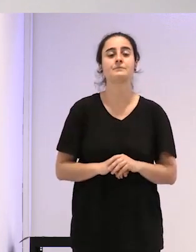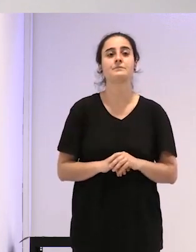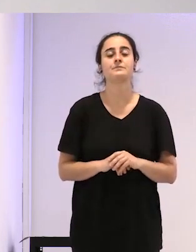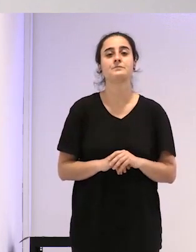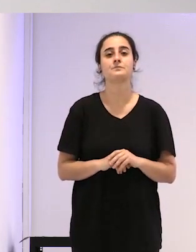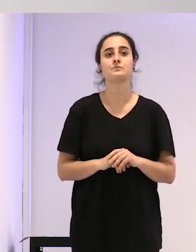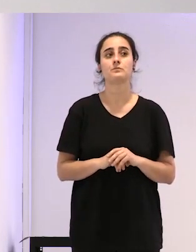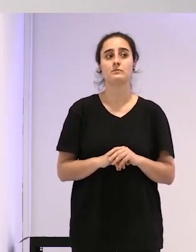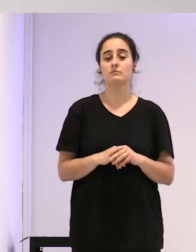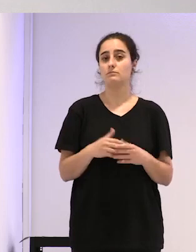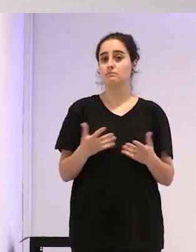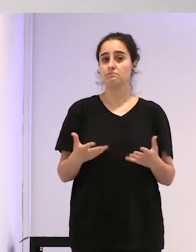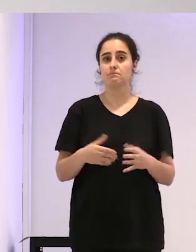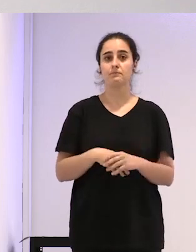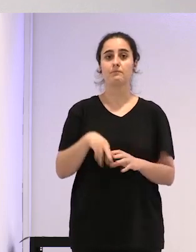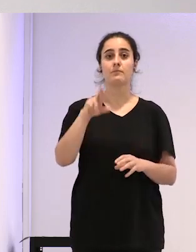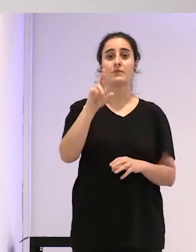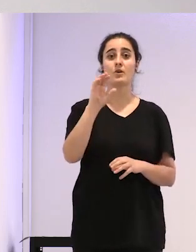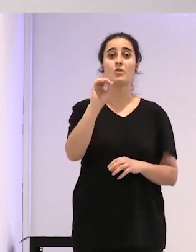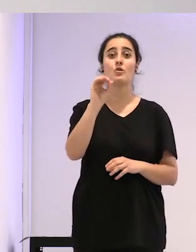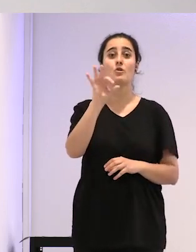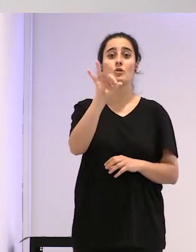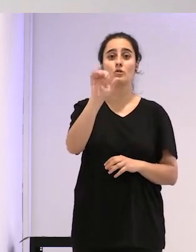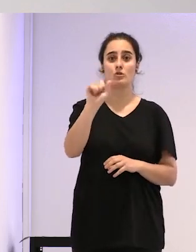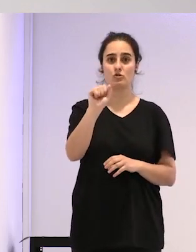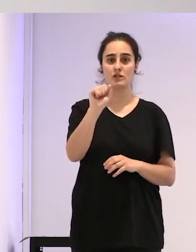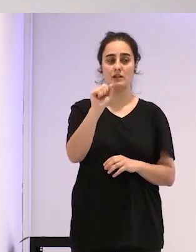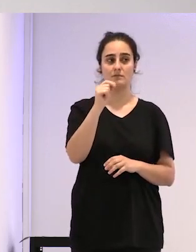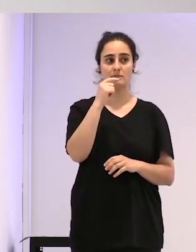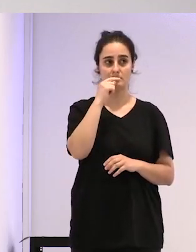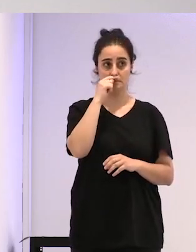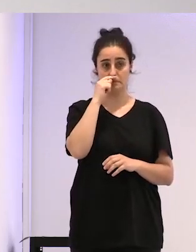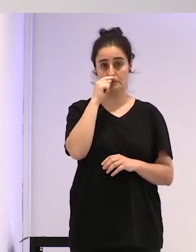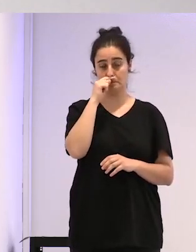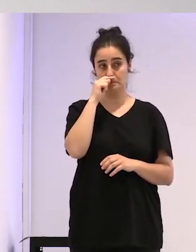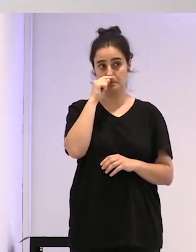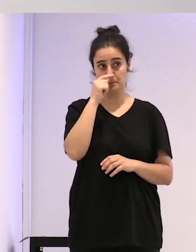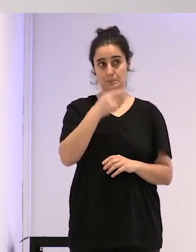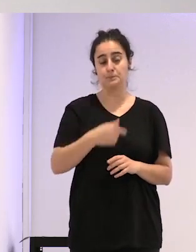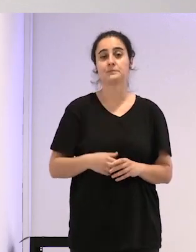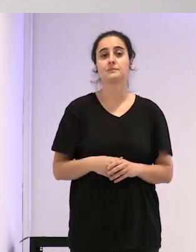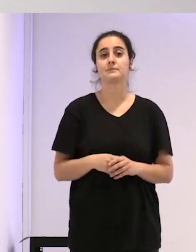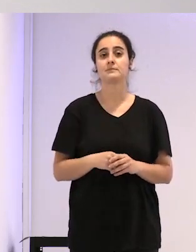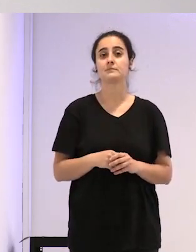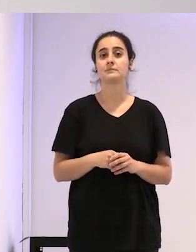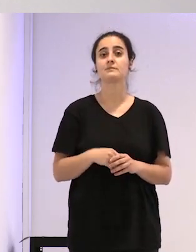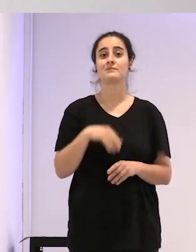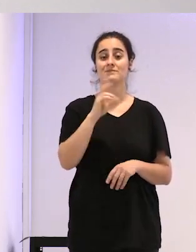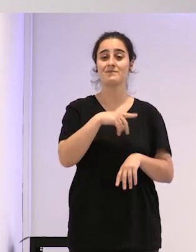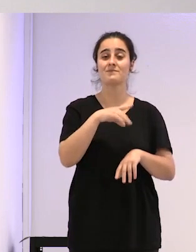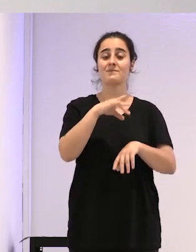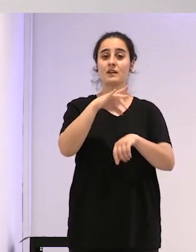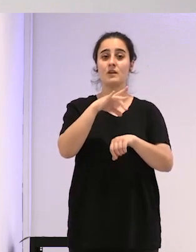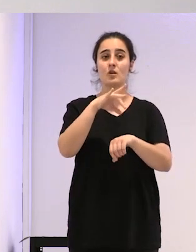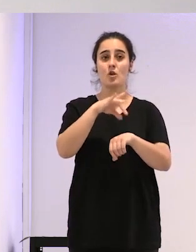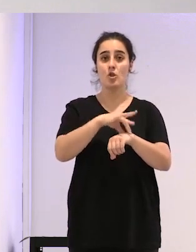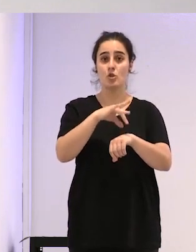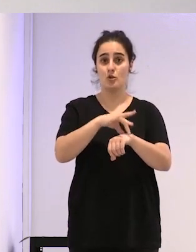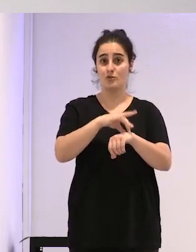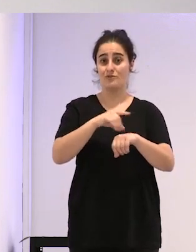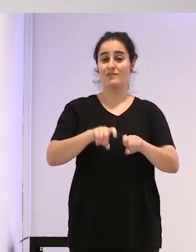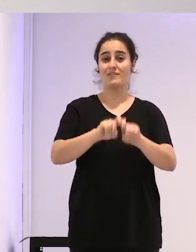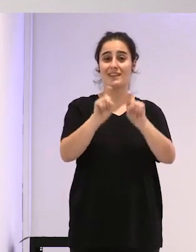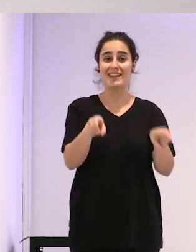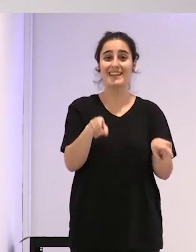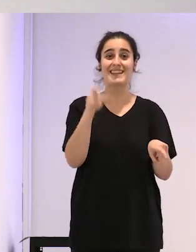Y bueno, Rosa es doctora en ginecología